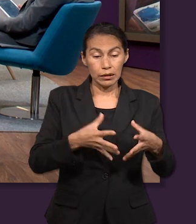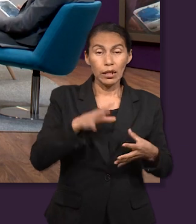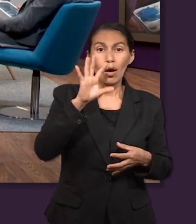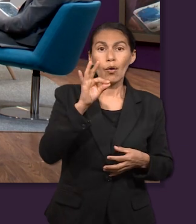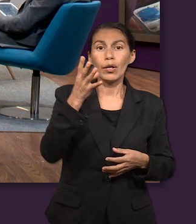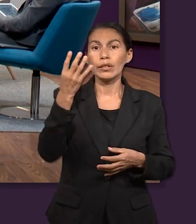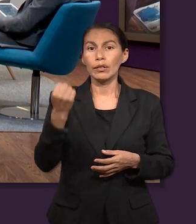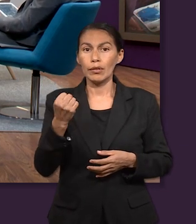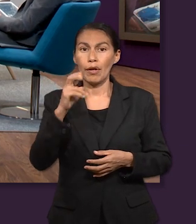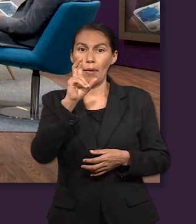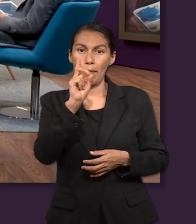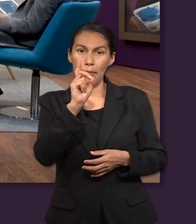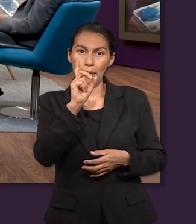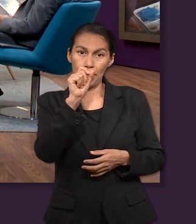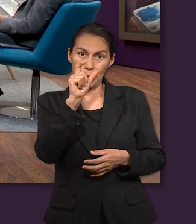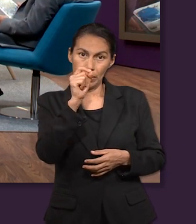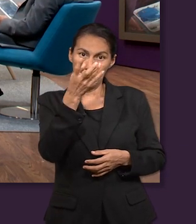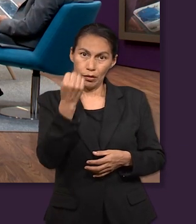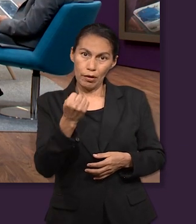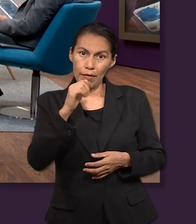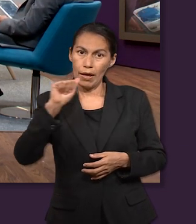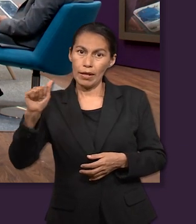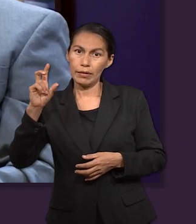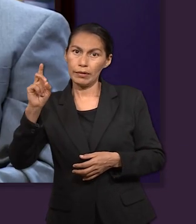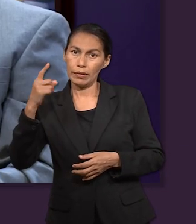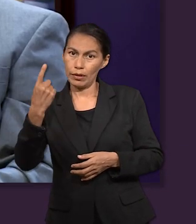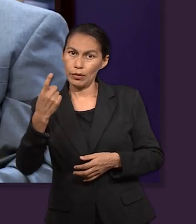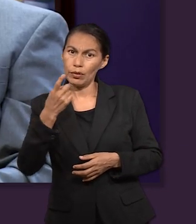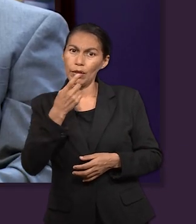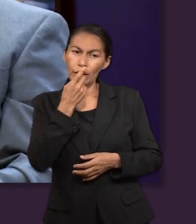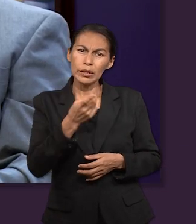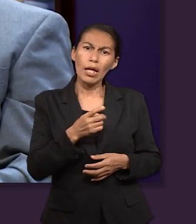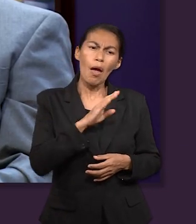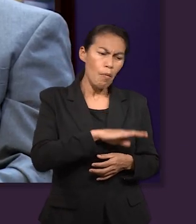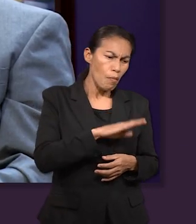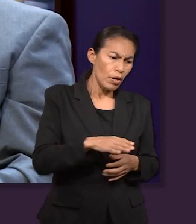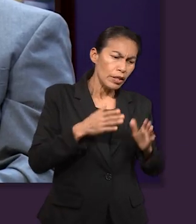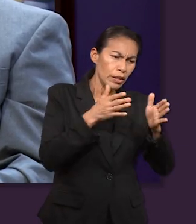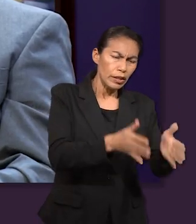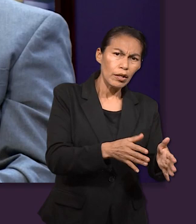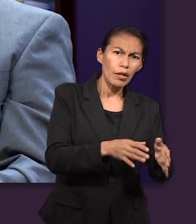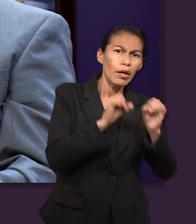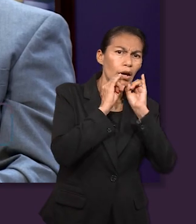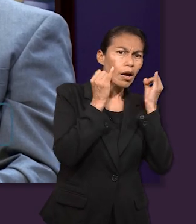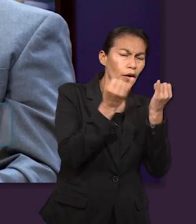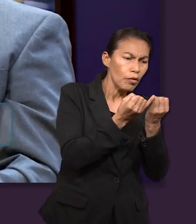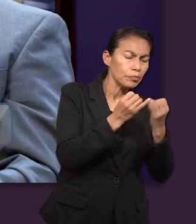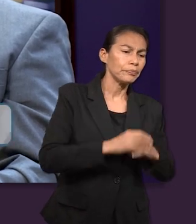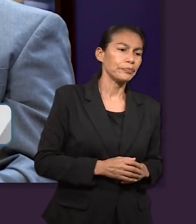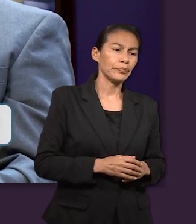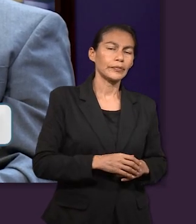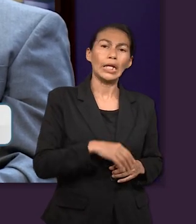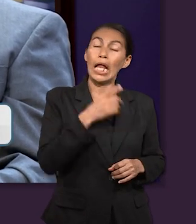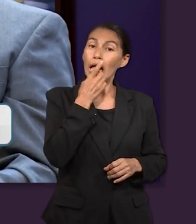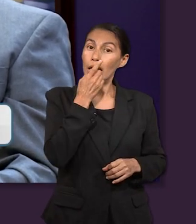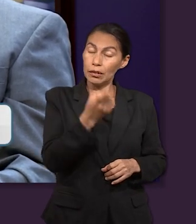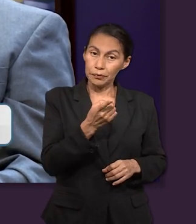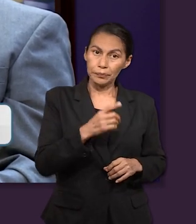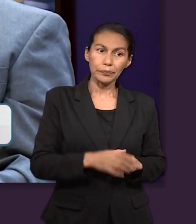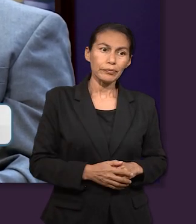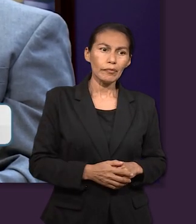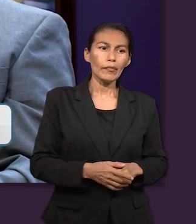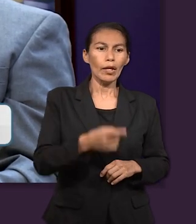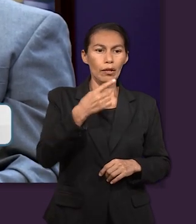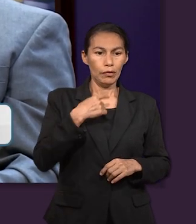49 del 29 al 31, donde habla de la muerte y el entierro de Jacob. Y entonces él dice, les ordenó luego diciendo, voy a ser